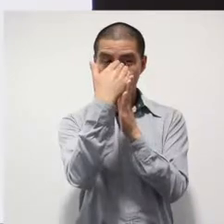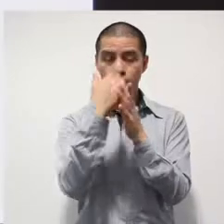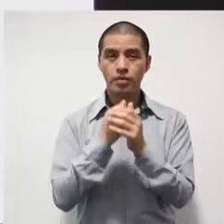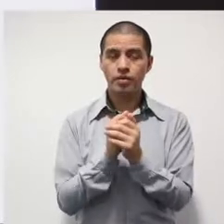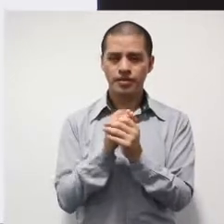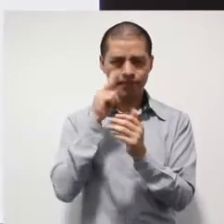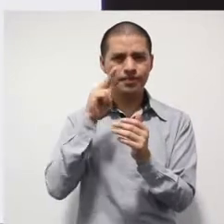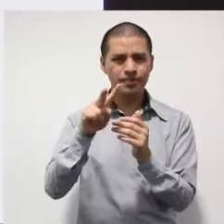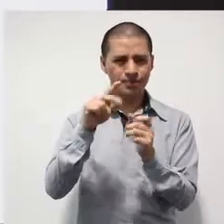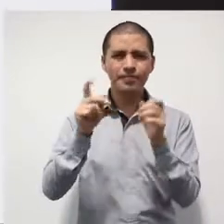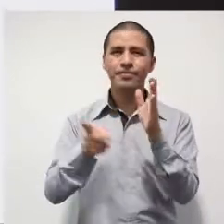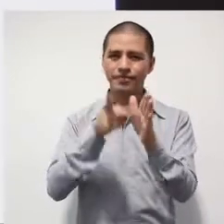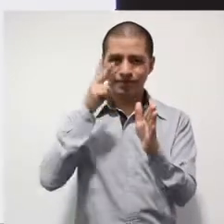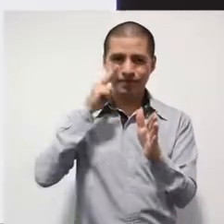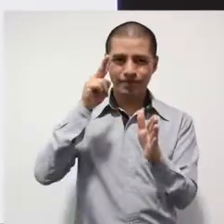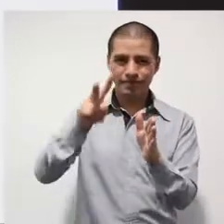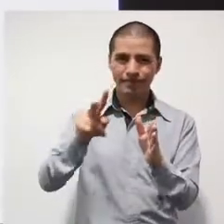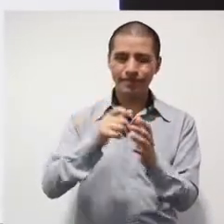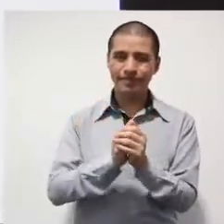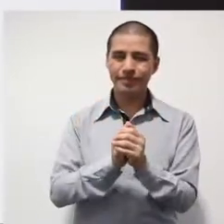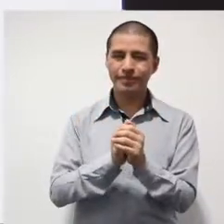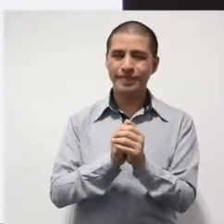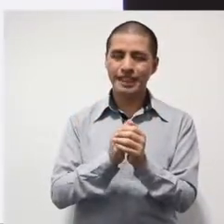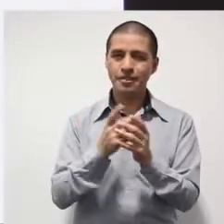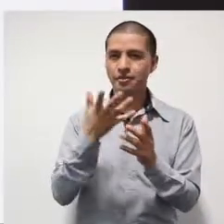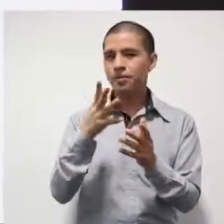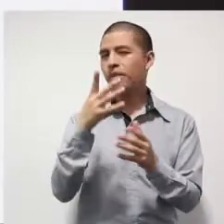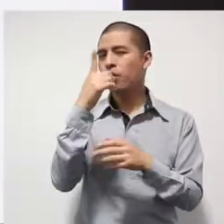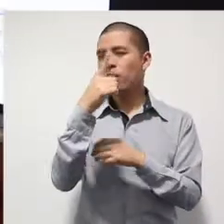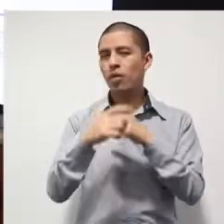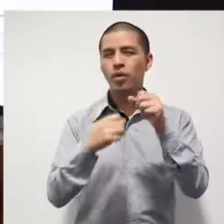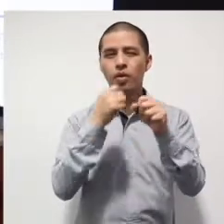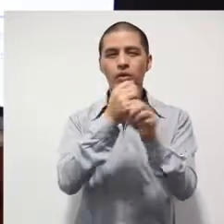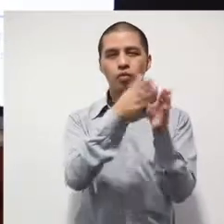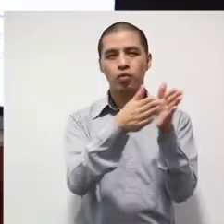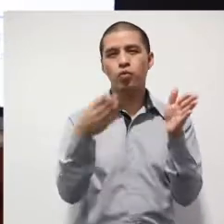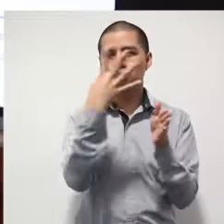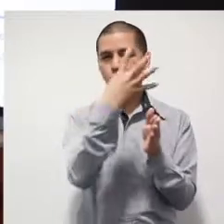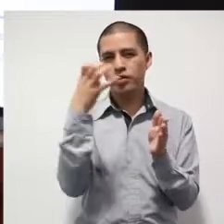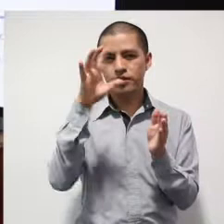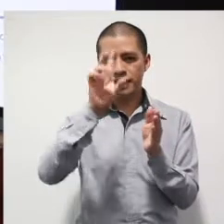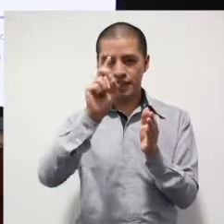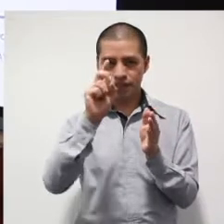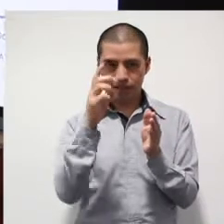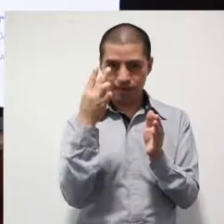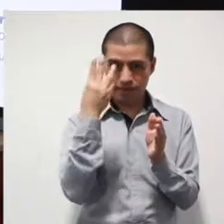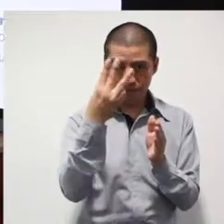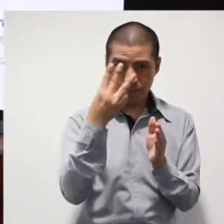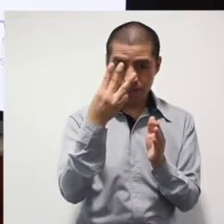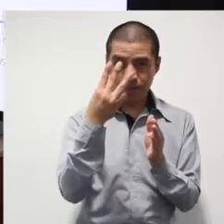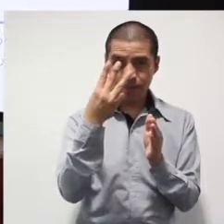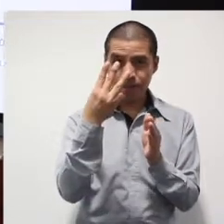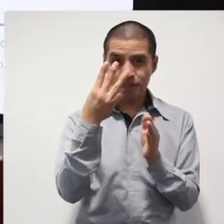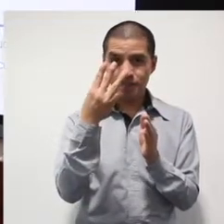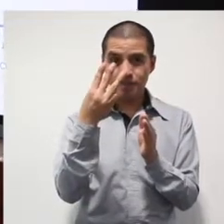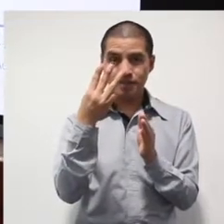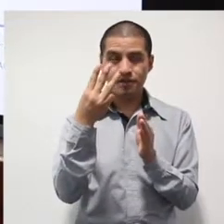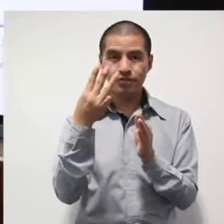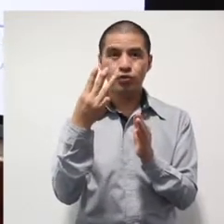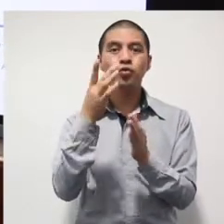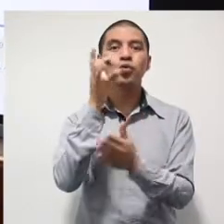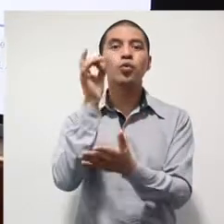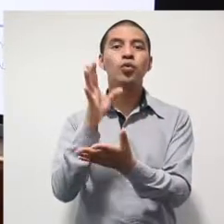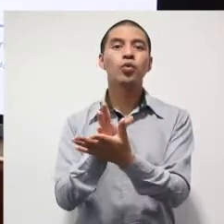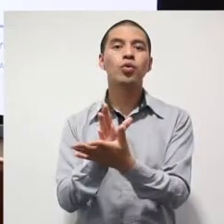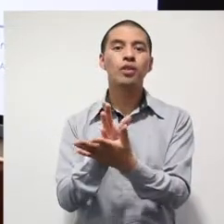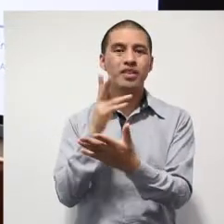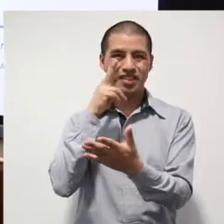cuenta aquí, lo podemos ver, cómo estamos llegando a promedio anual de 433. Solamente se parece